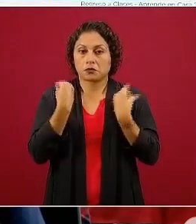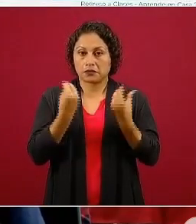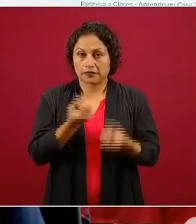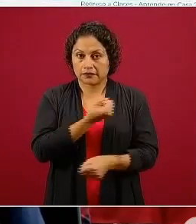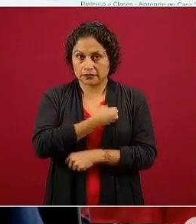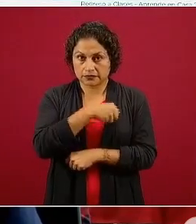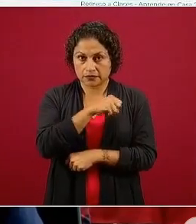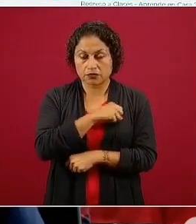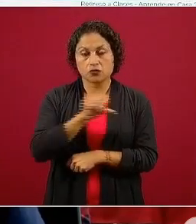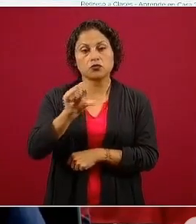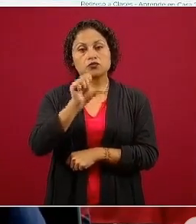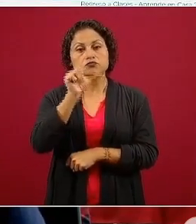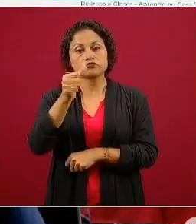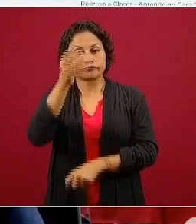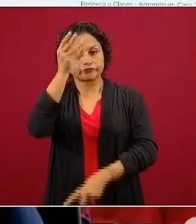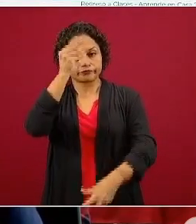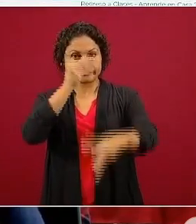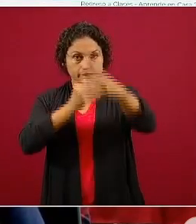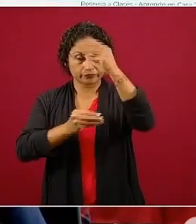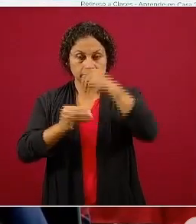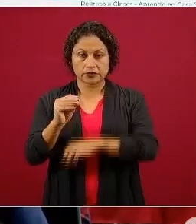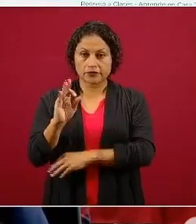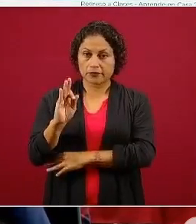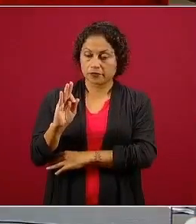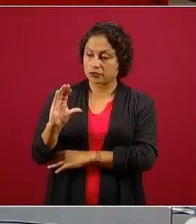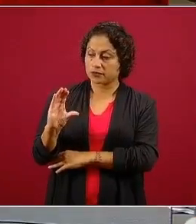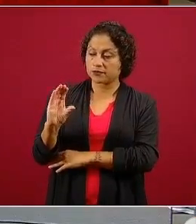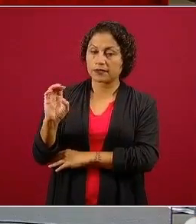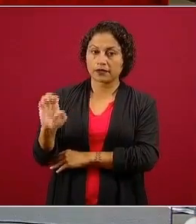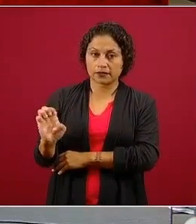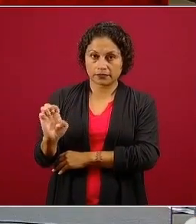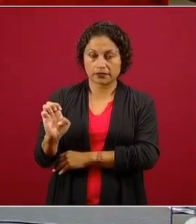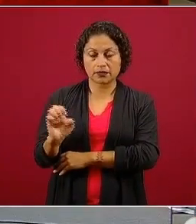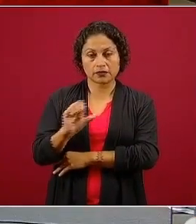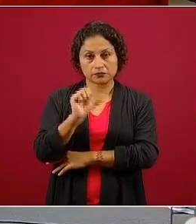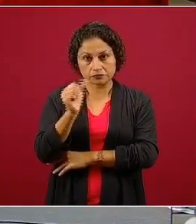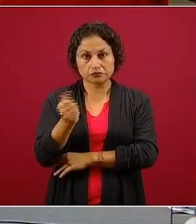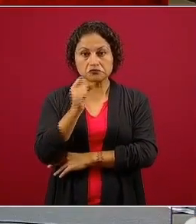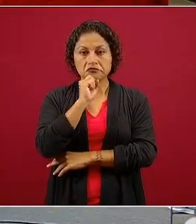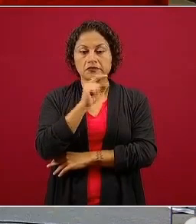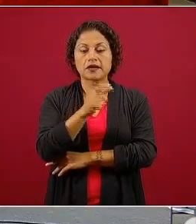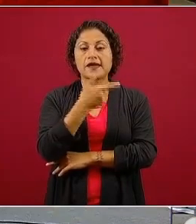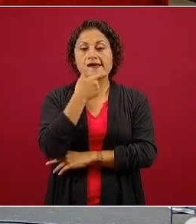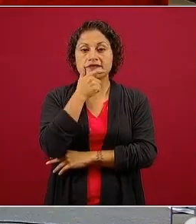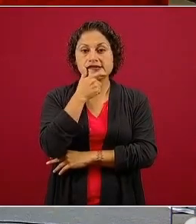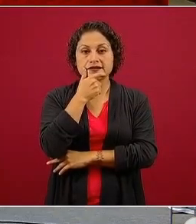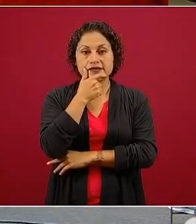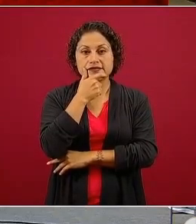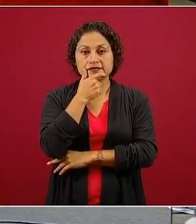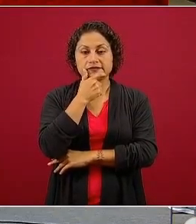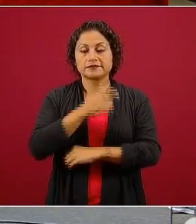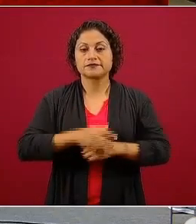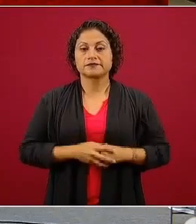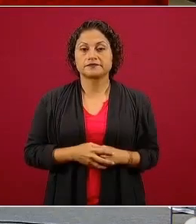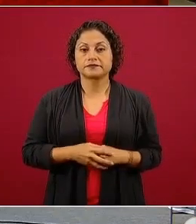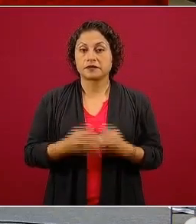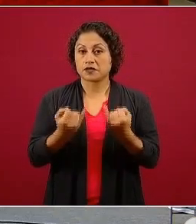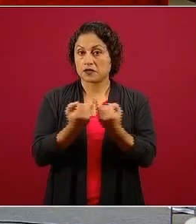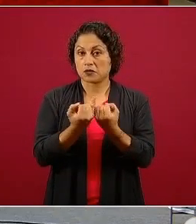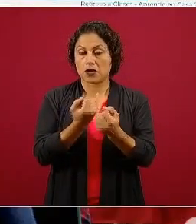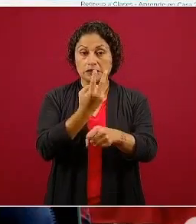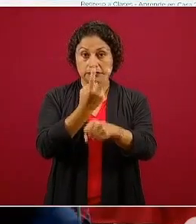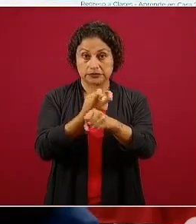valores, de formación cívica y ética, y el contenido de inglés. En segundo de primaria, entonces,